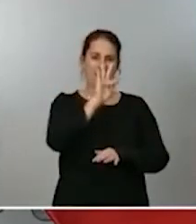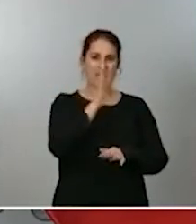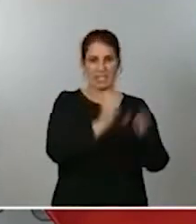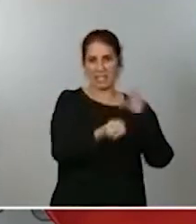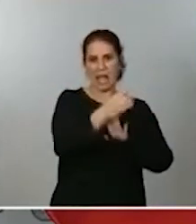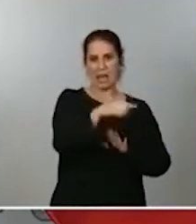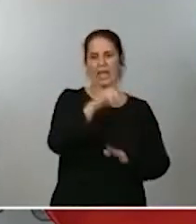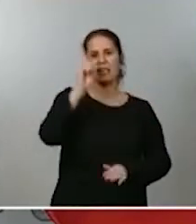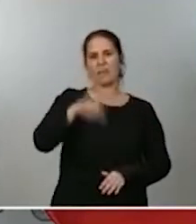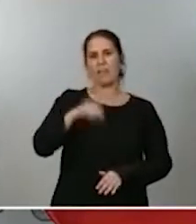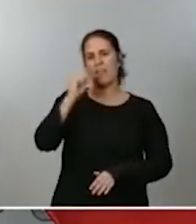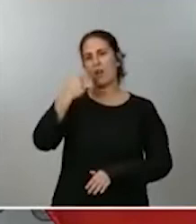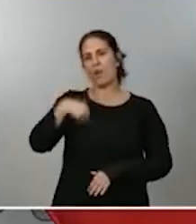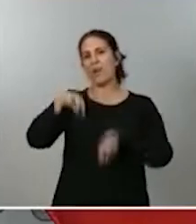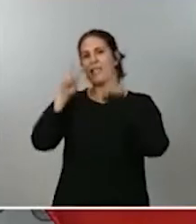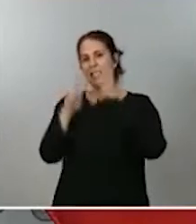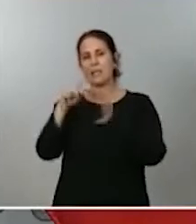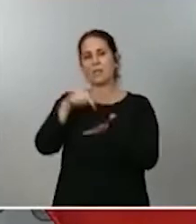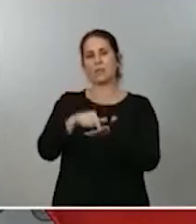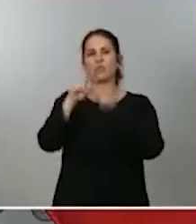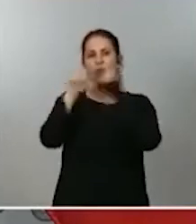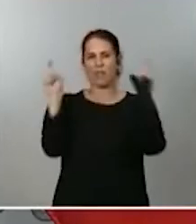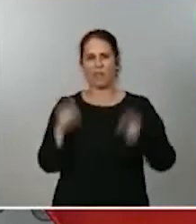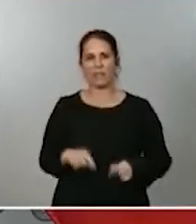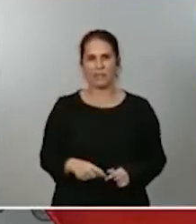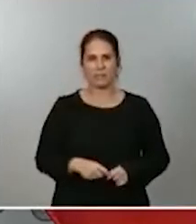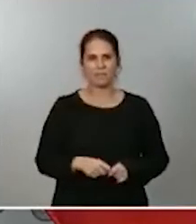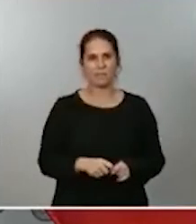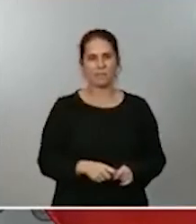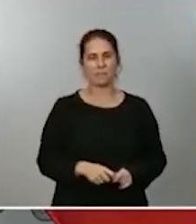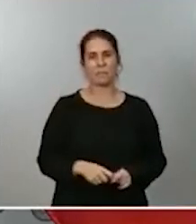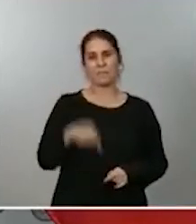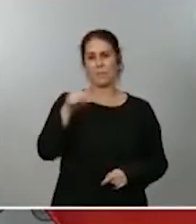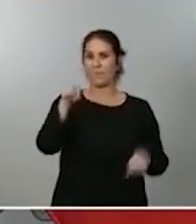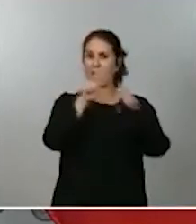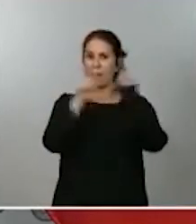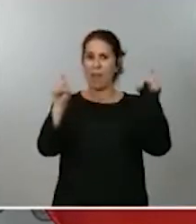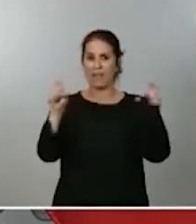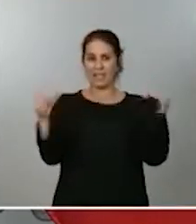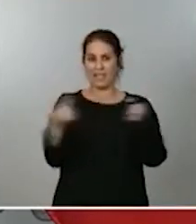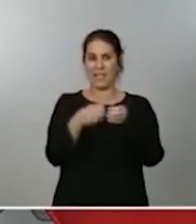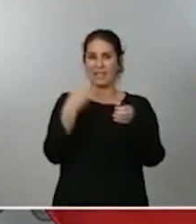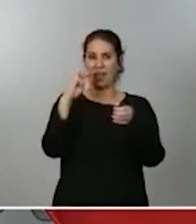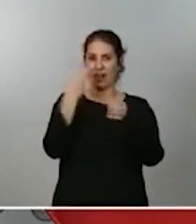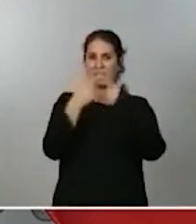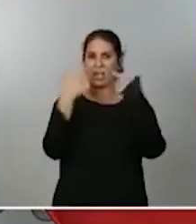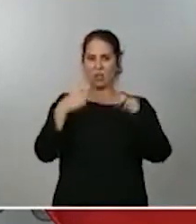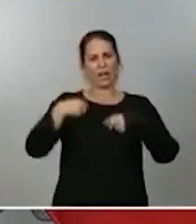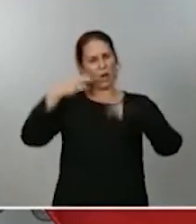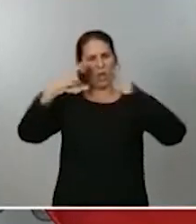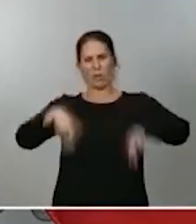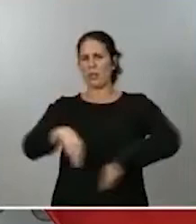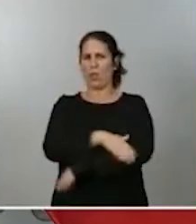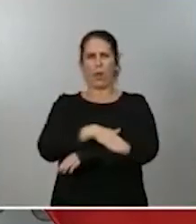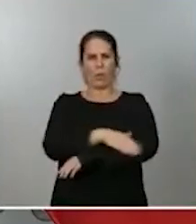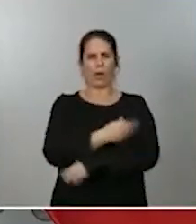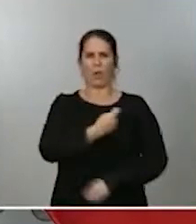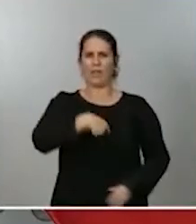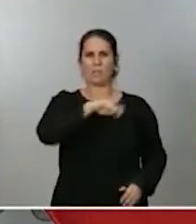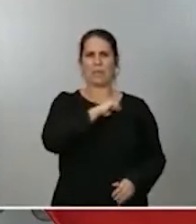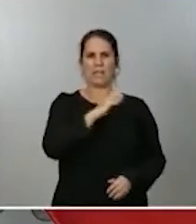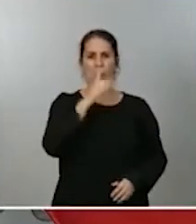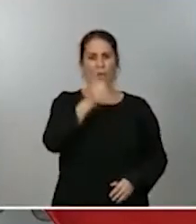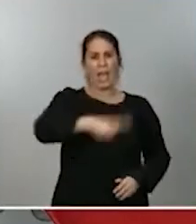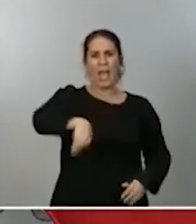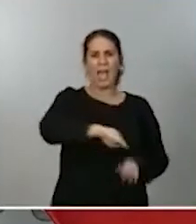impuesto de sociedades. Estas entidades tienen el reconocimiento del Gobierno de España porque están protagonizando un esfuerzo